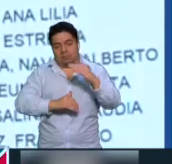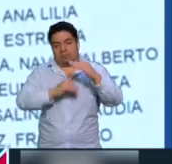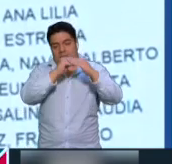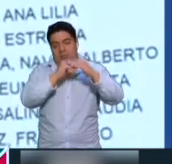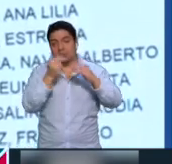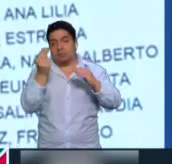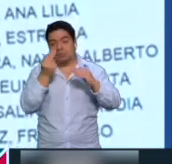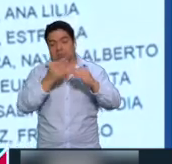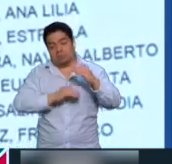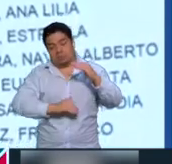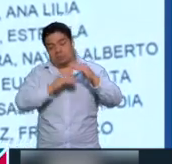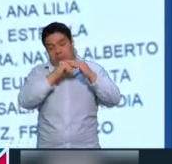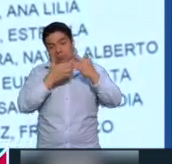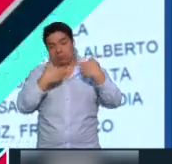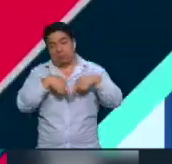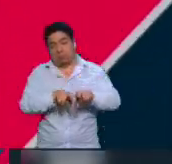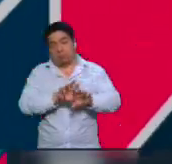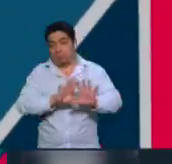representación.